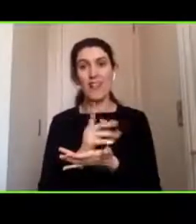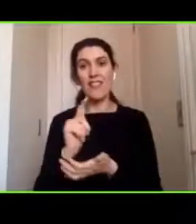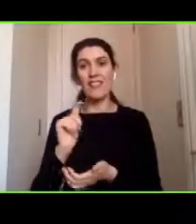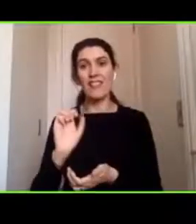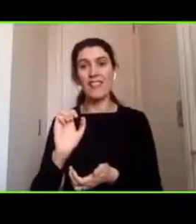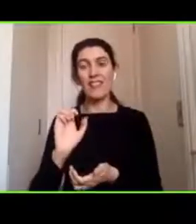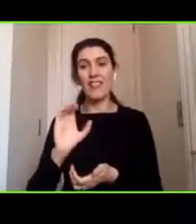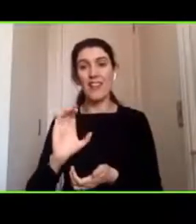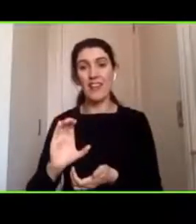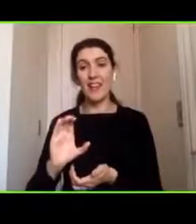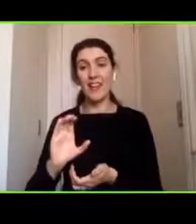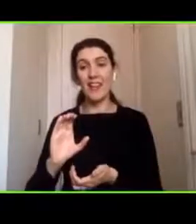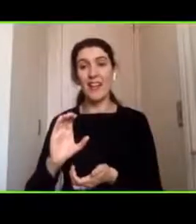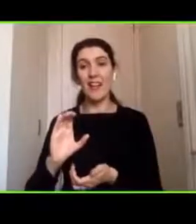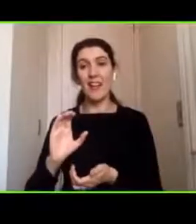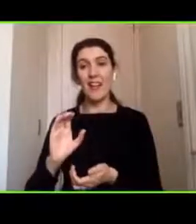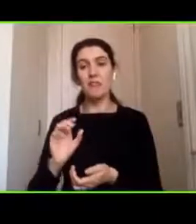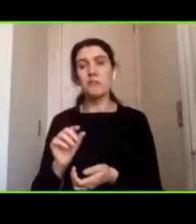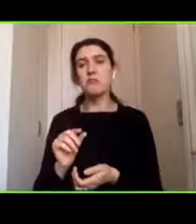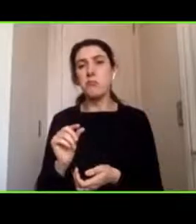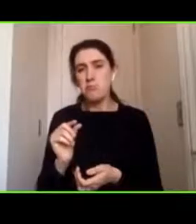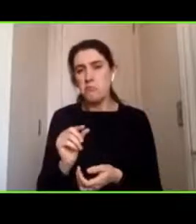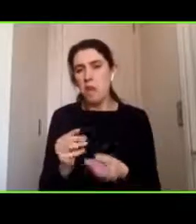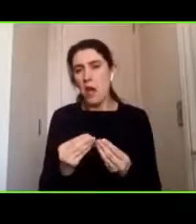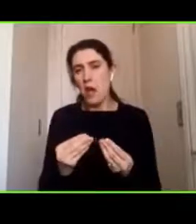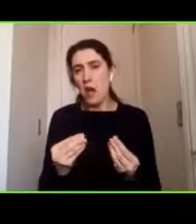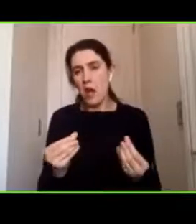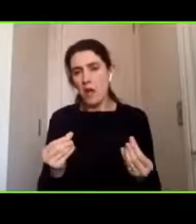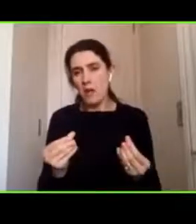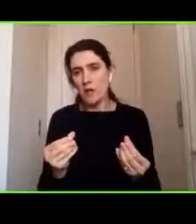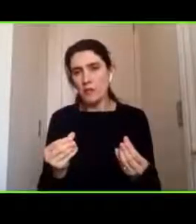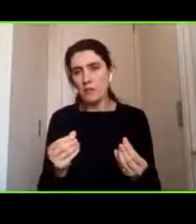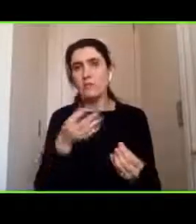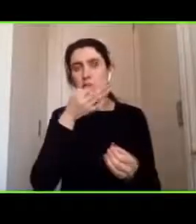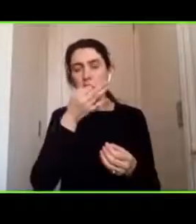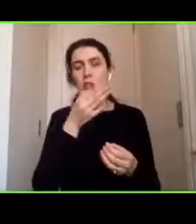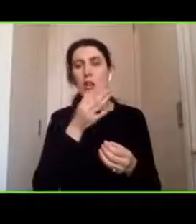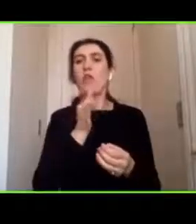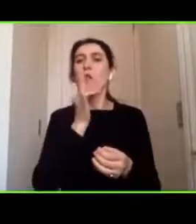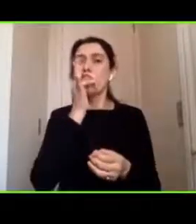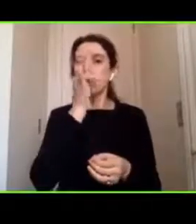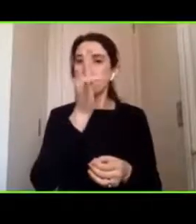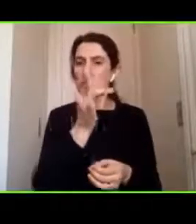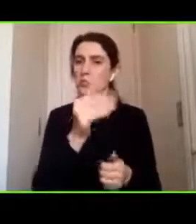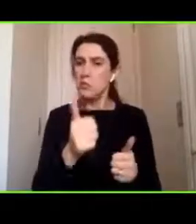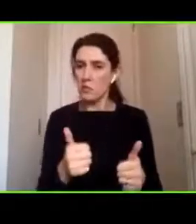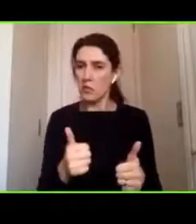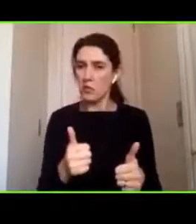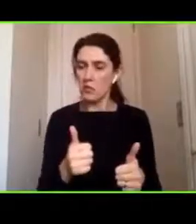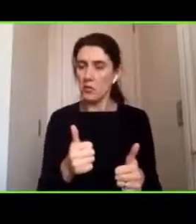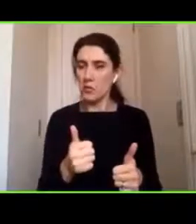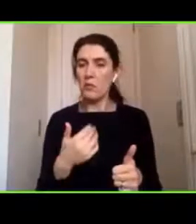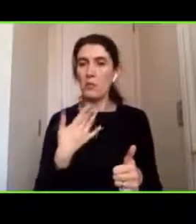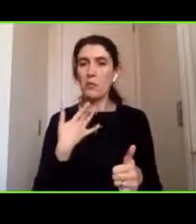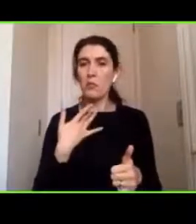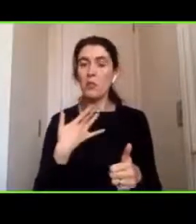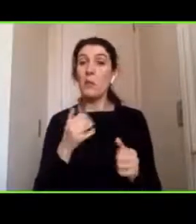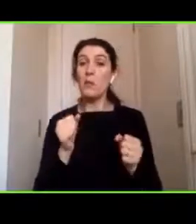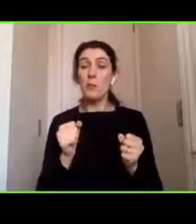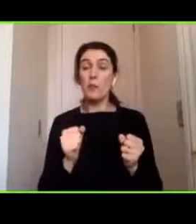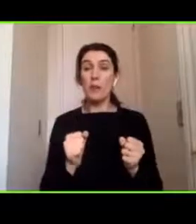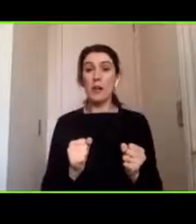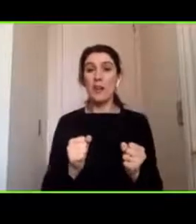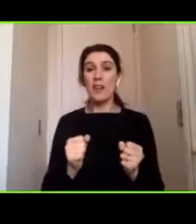vas a dar un buen pronóstico porque además puedes tú tener una atención